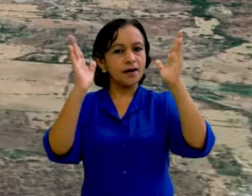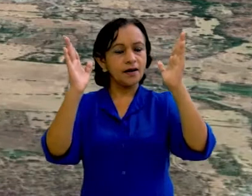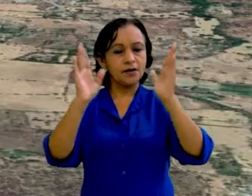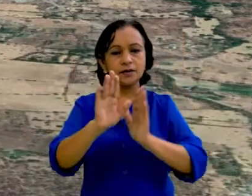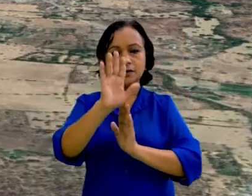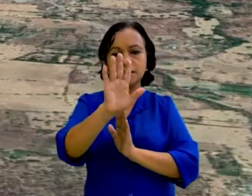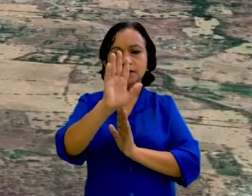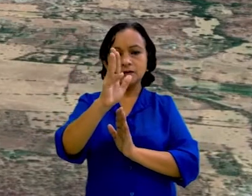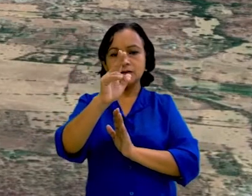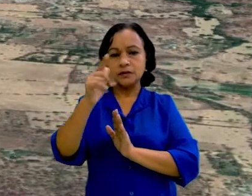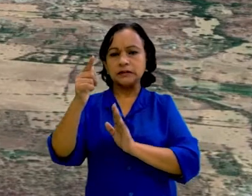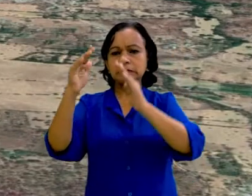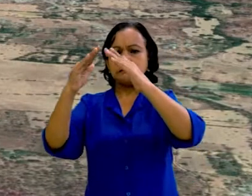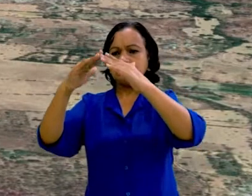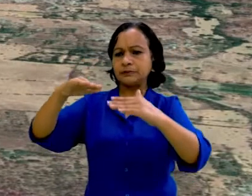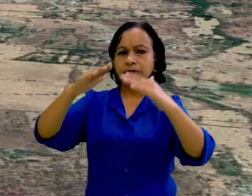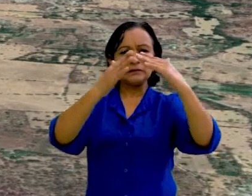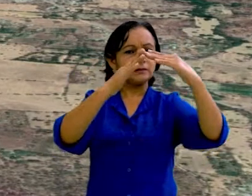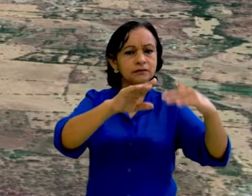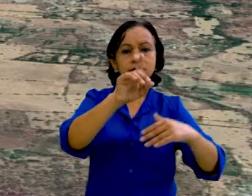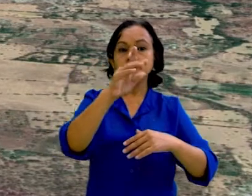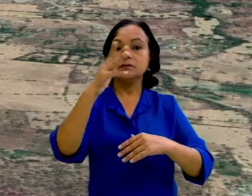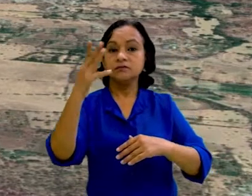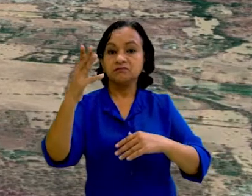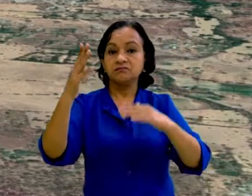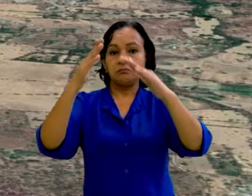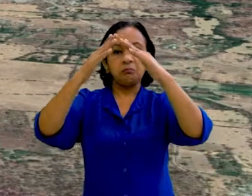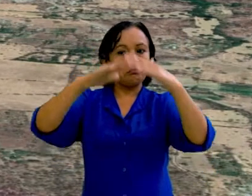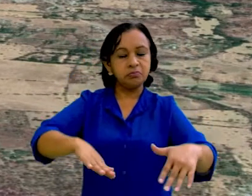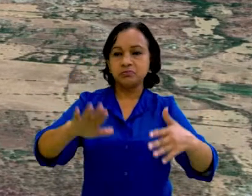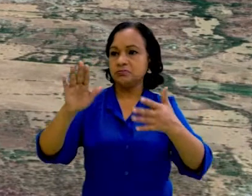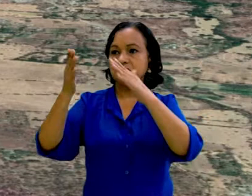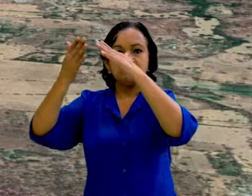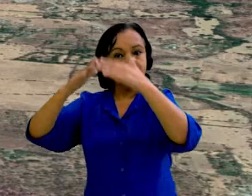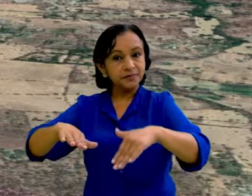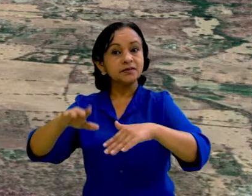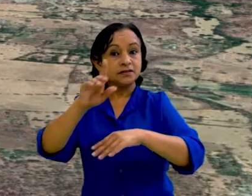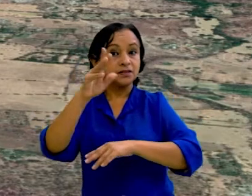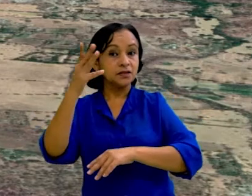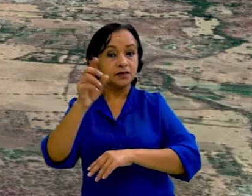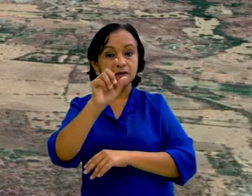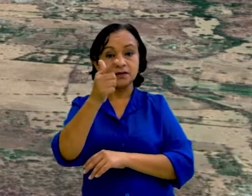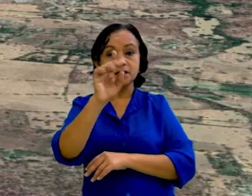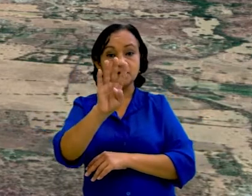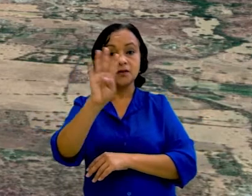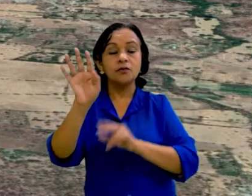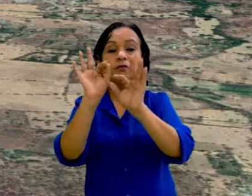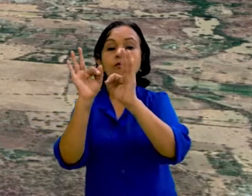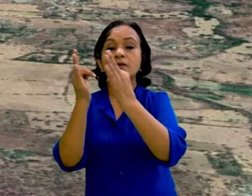con 597 viviendas dañadas, de las cuales 19 quedaron completamente destruidas, 744